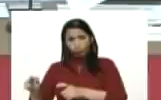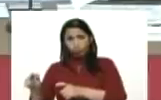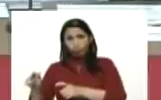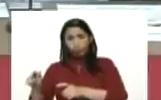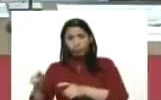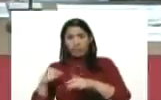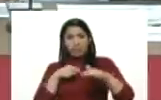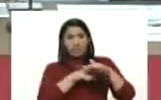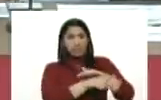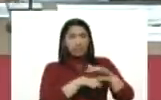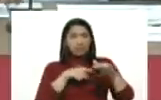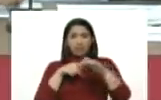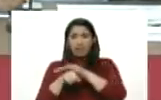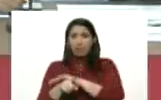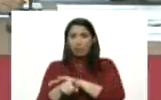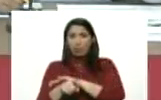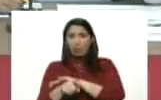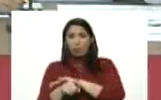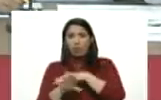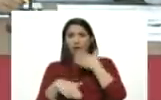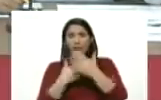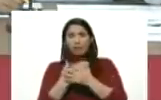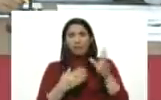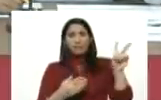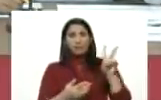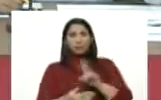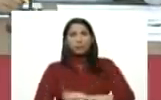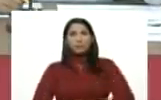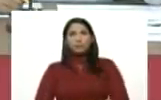que han ingresado a Venezuela.